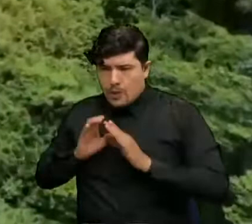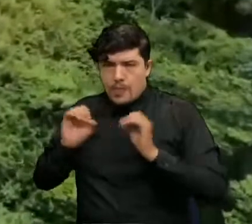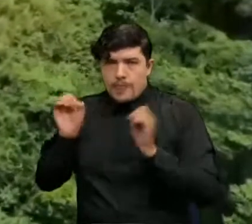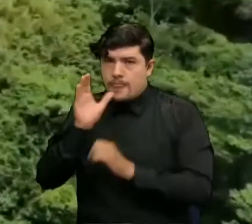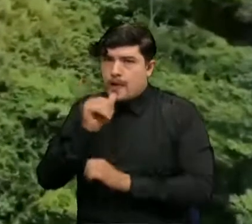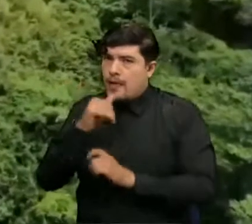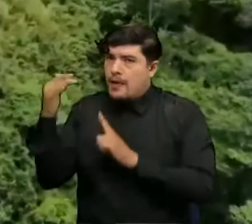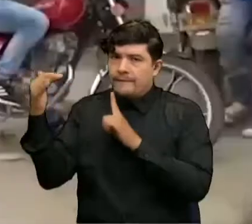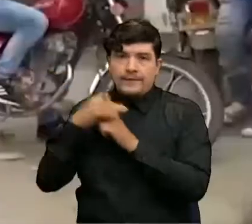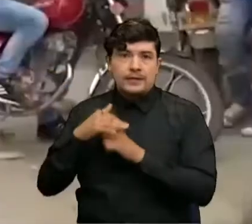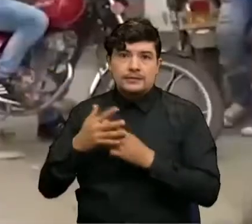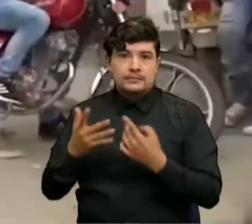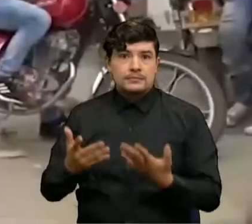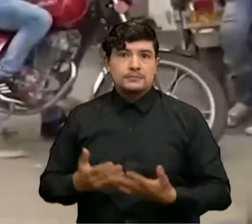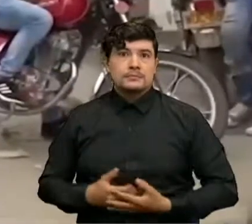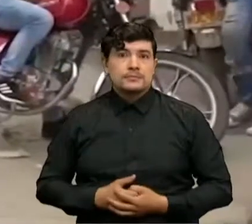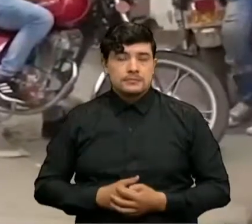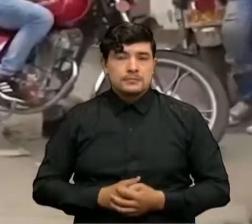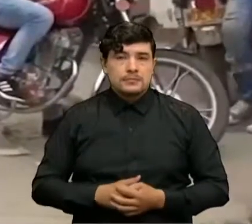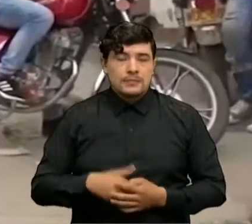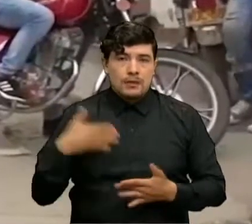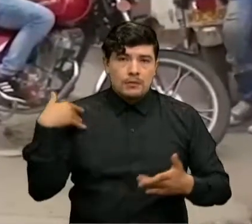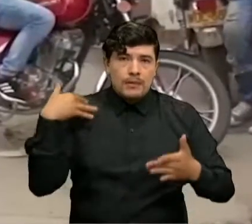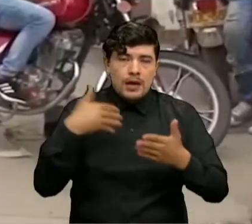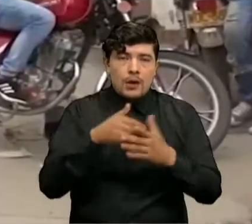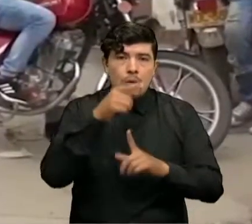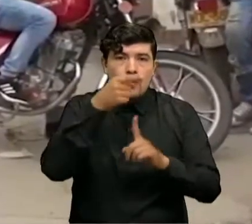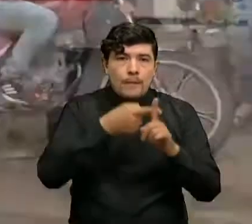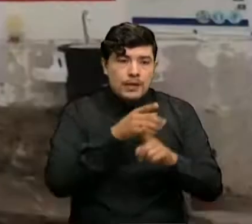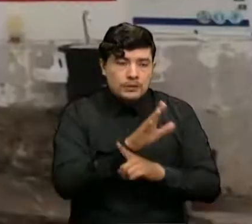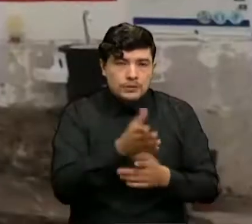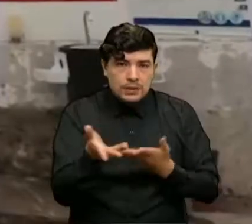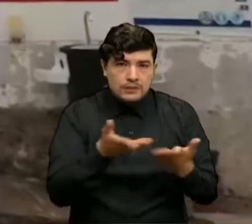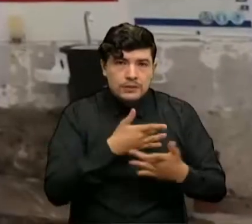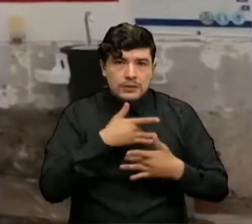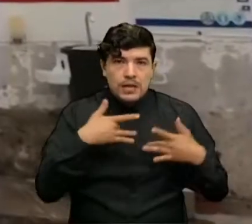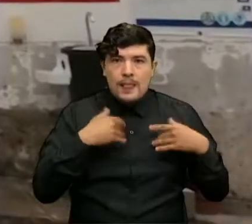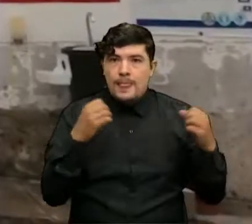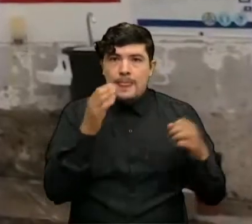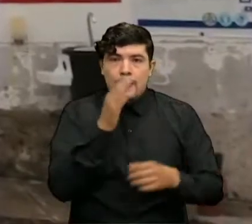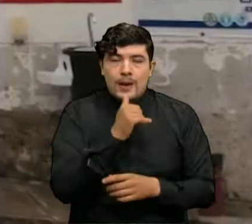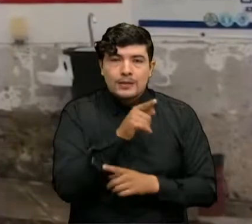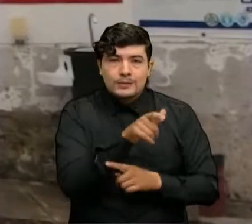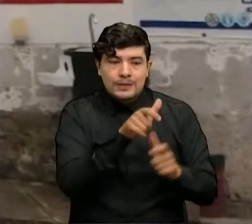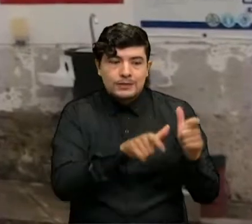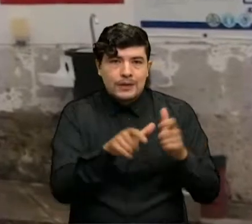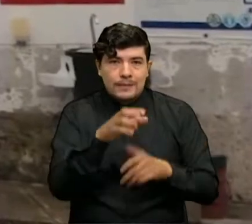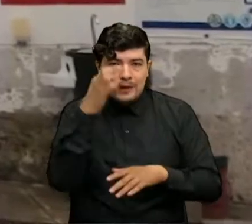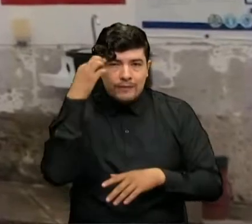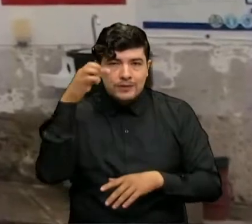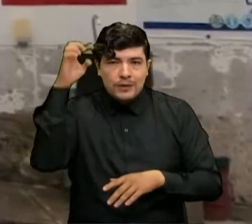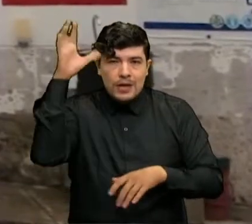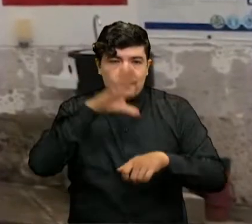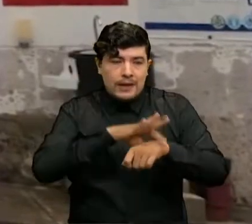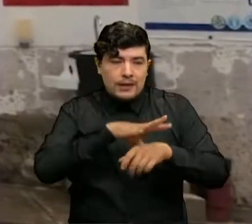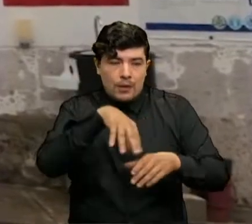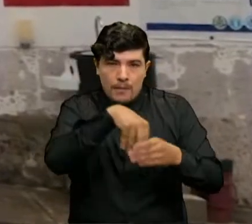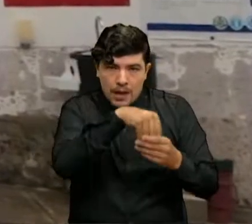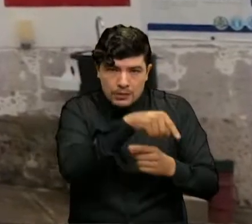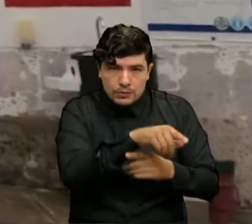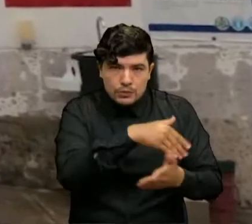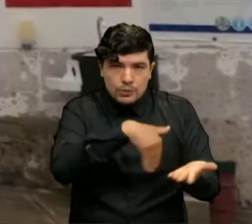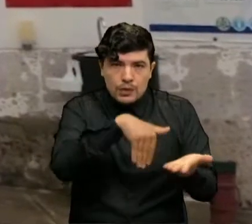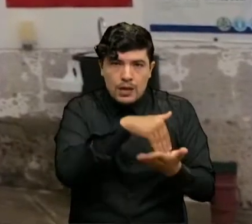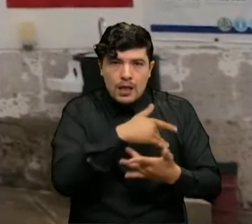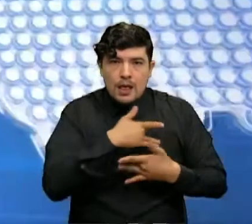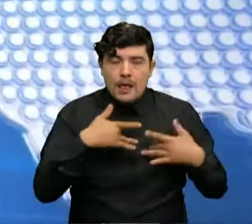Acarí en zona del Catatumbo completan un mes sin el servicio médico por falta de profesionales en el puesto de salud. Es situación que preocupa